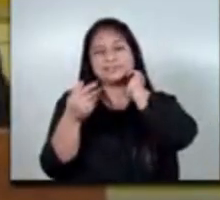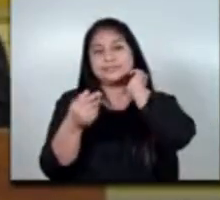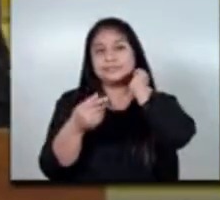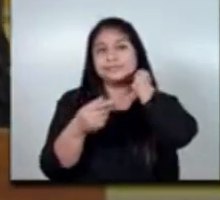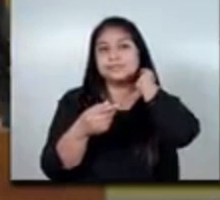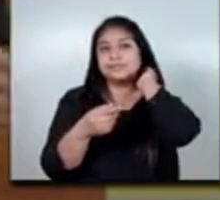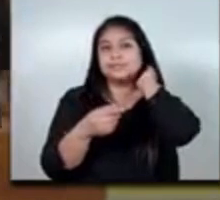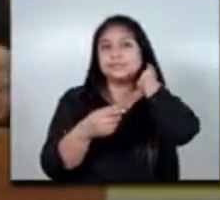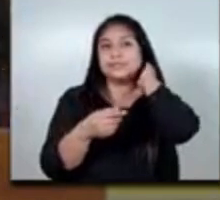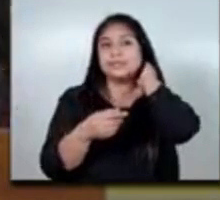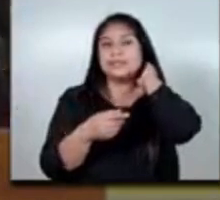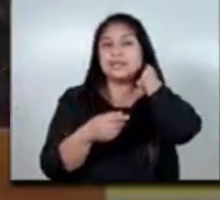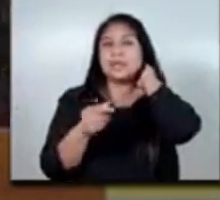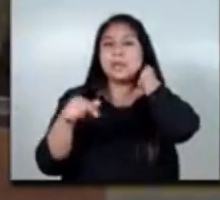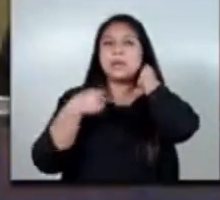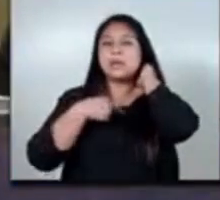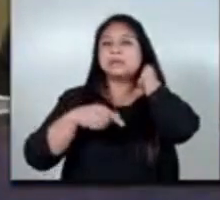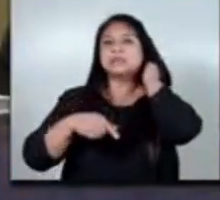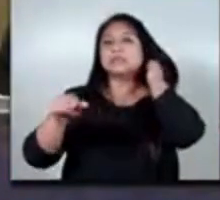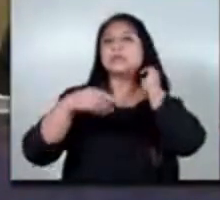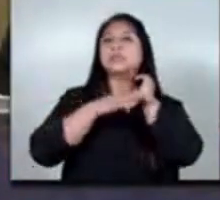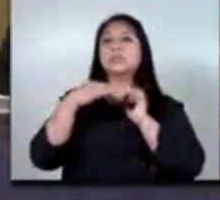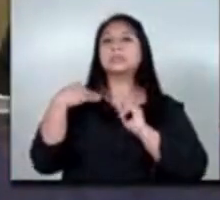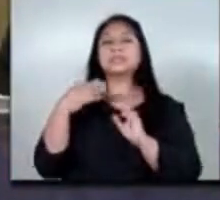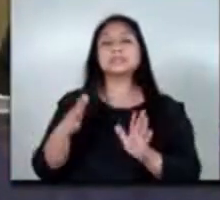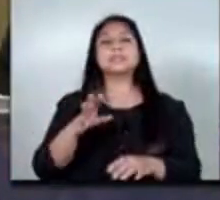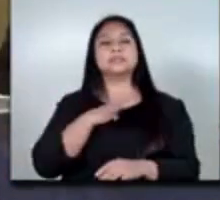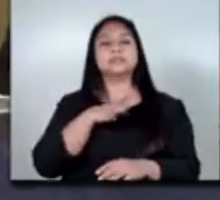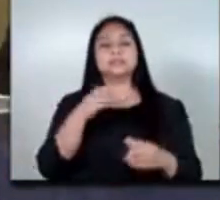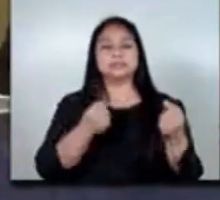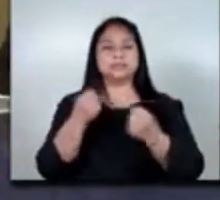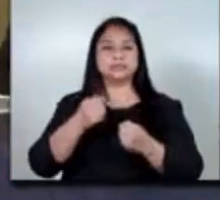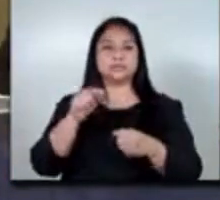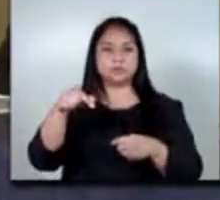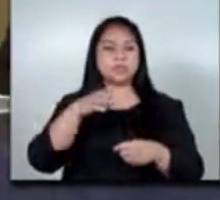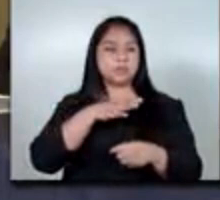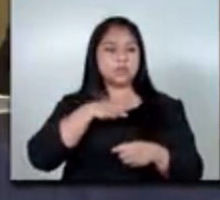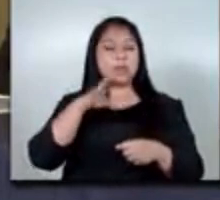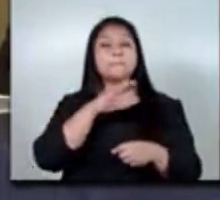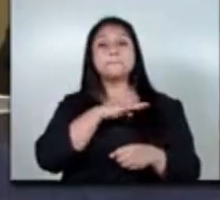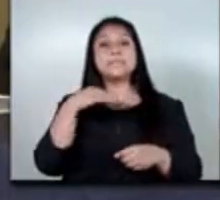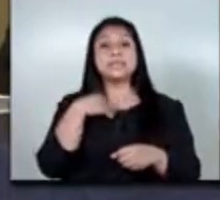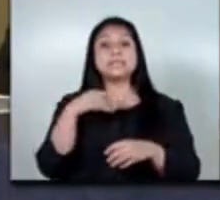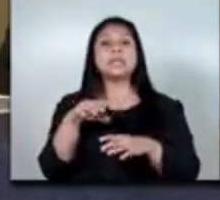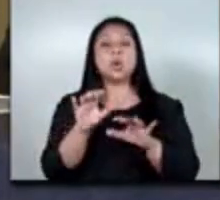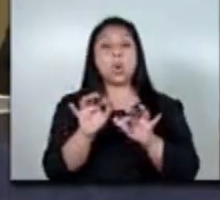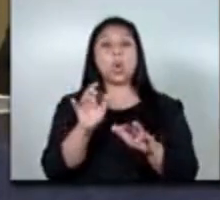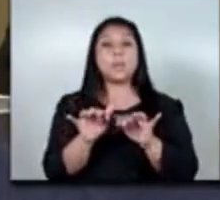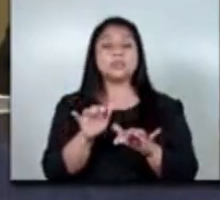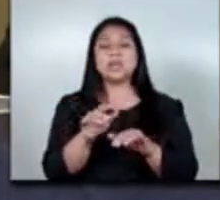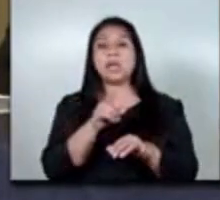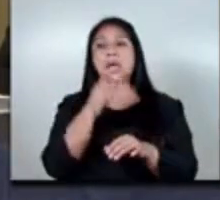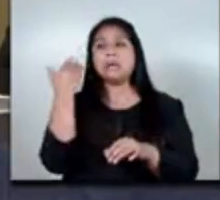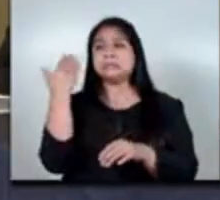hoy es un ministerio que tiene vehículos hoy es un ministerio que tiene computadoras porque antes tres o cuatro